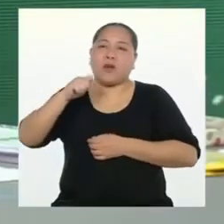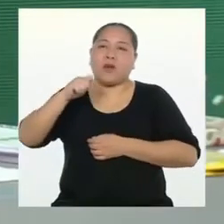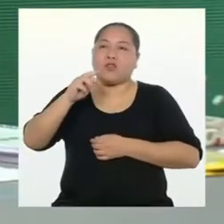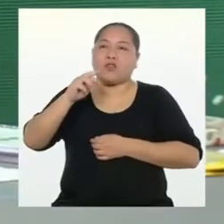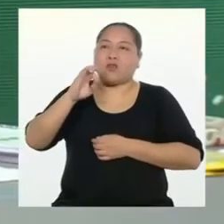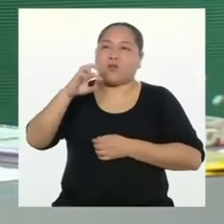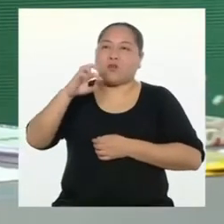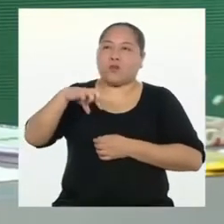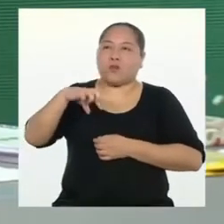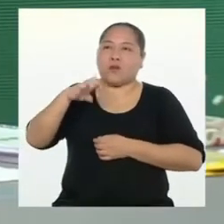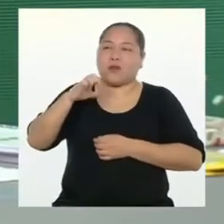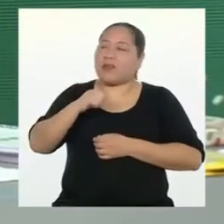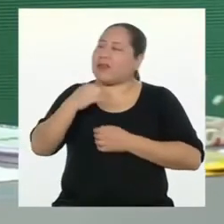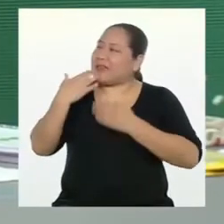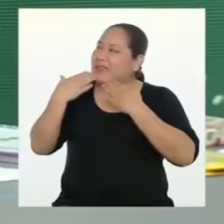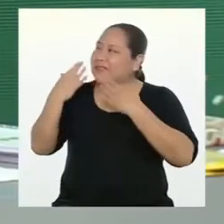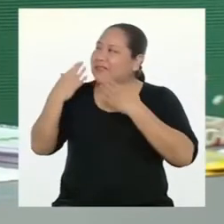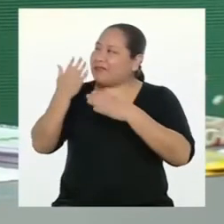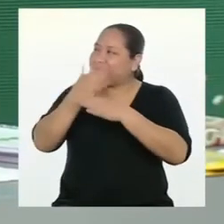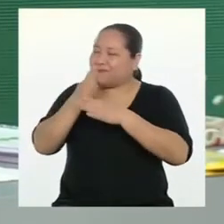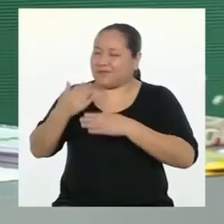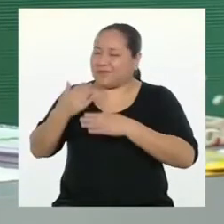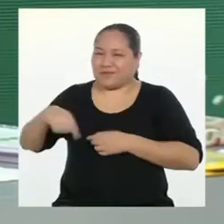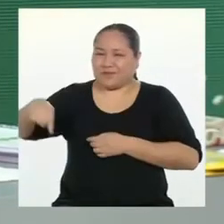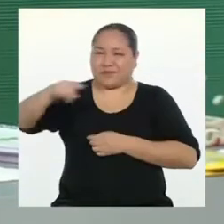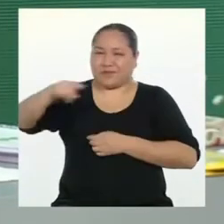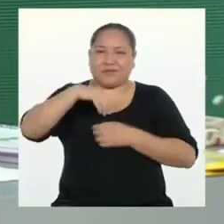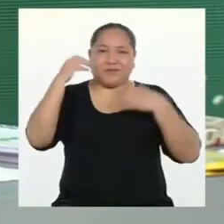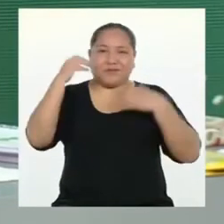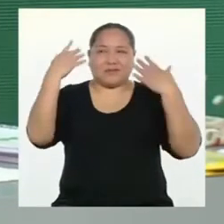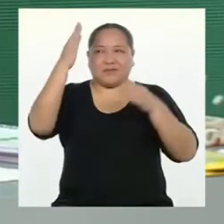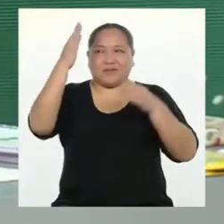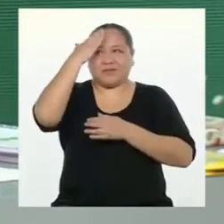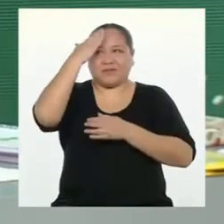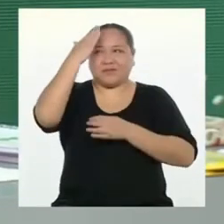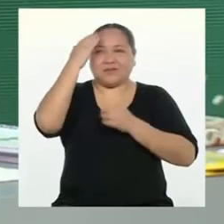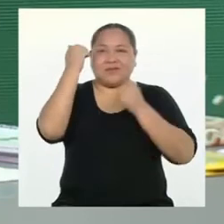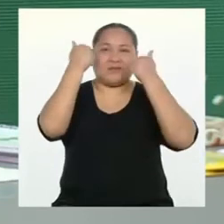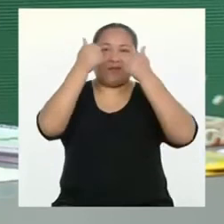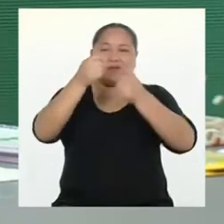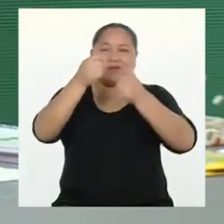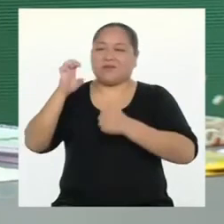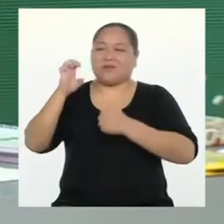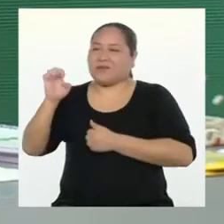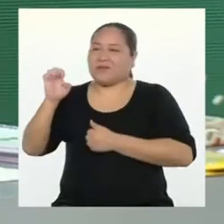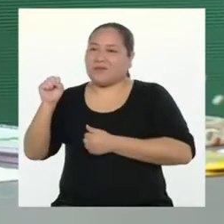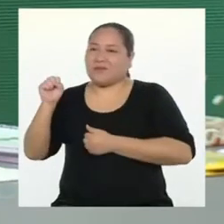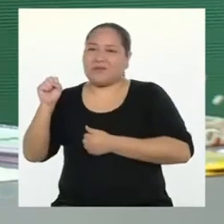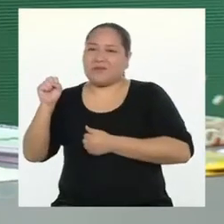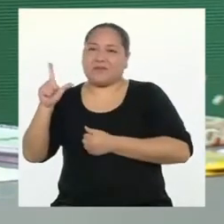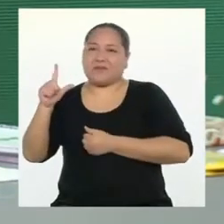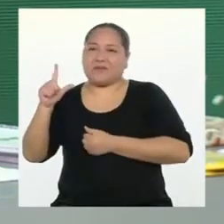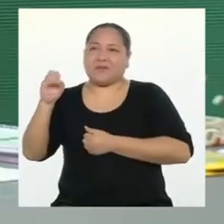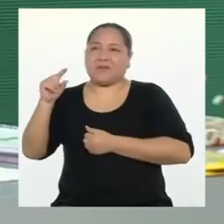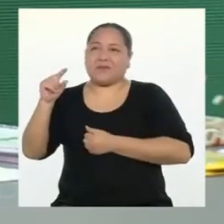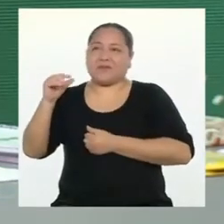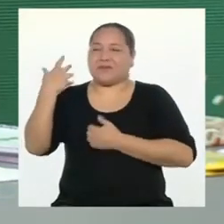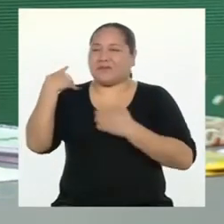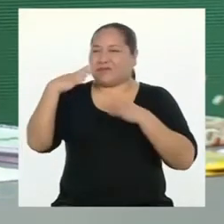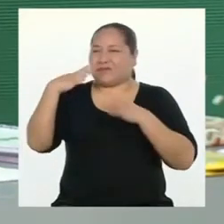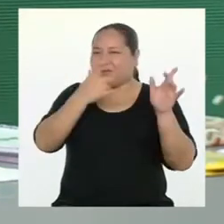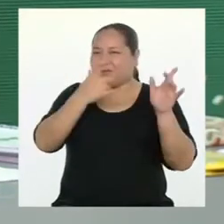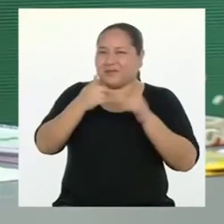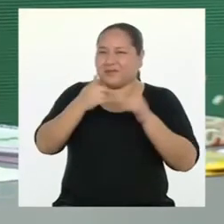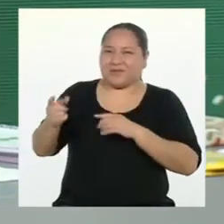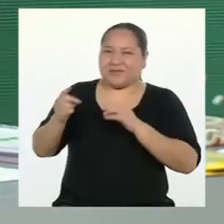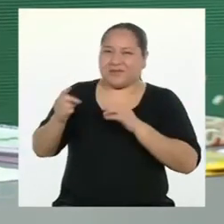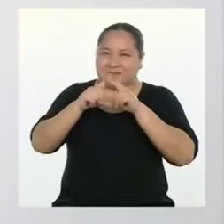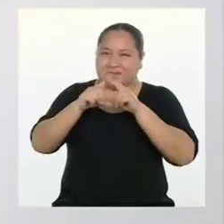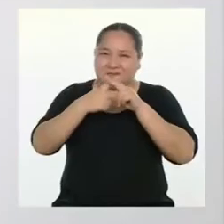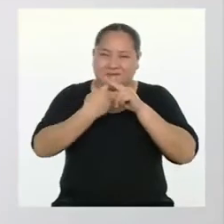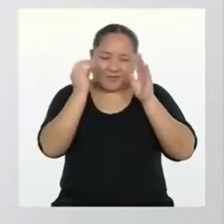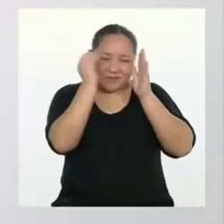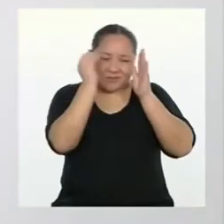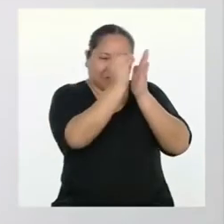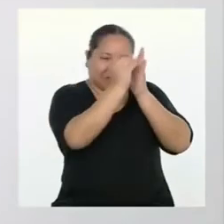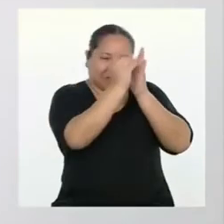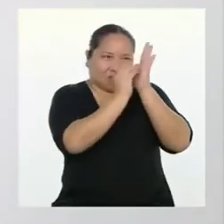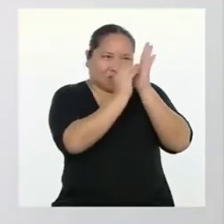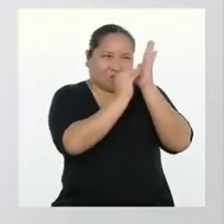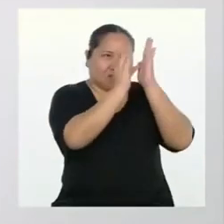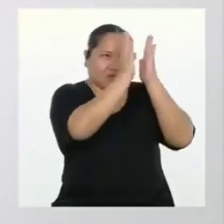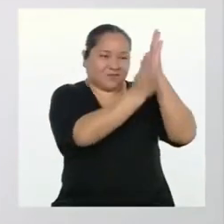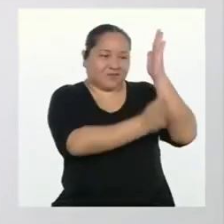Muchas gracias por compartir con nosotros. Ahora que ya sabemos cómo hacer un buen eslogan, creo que ya estamos listos para empezar a elaborar nuestro afiche.